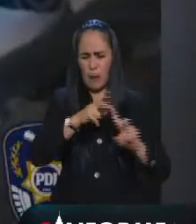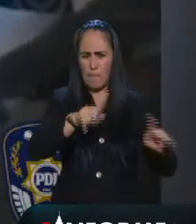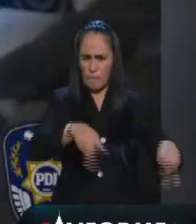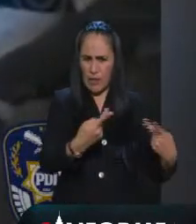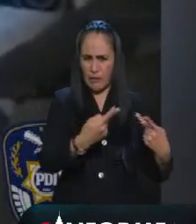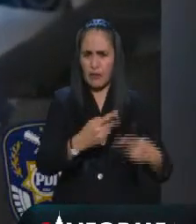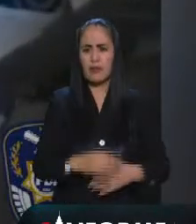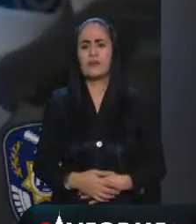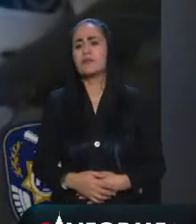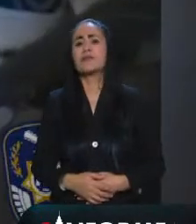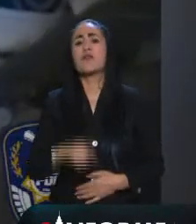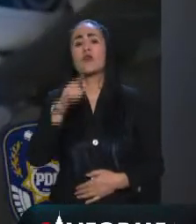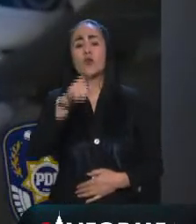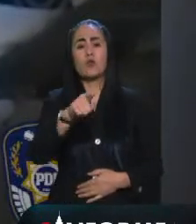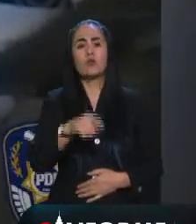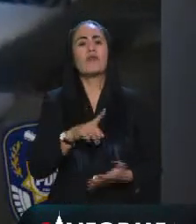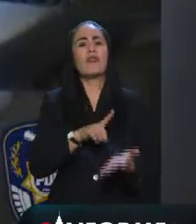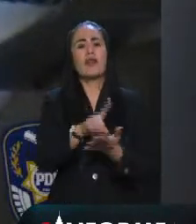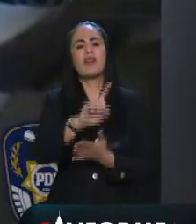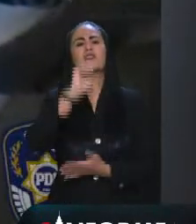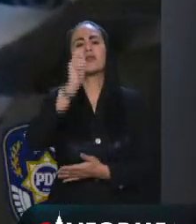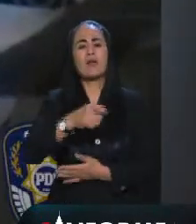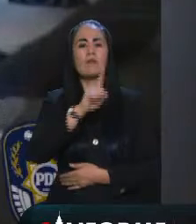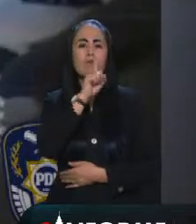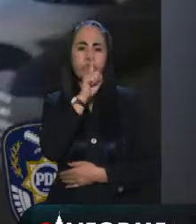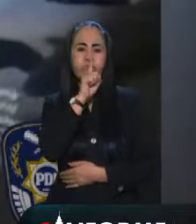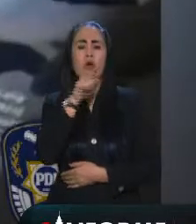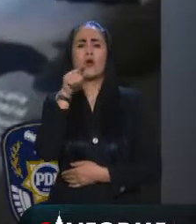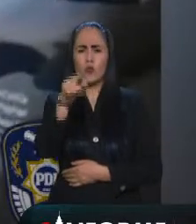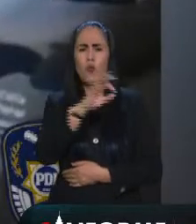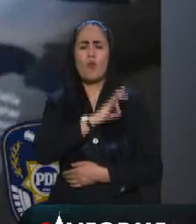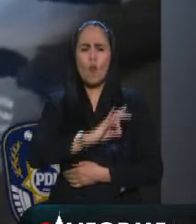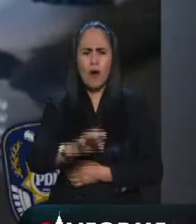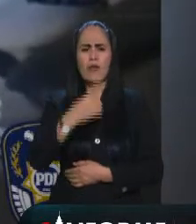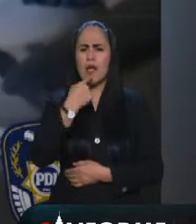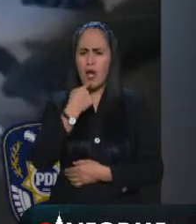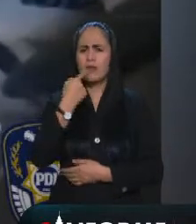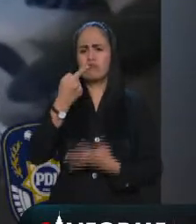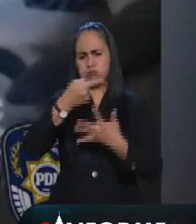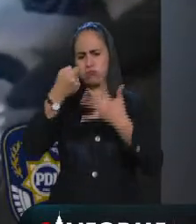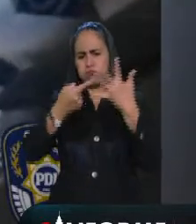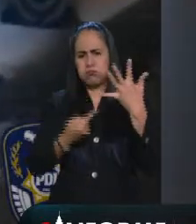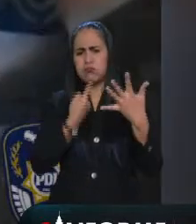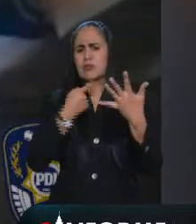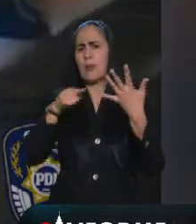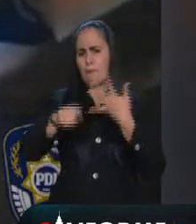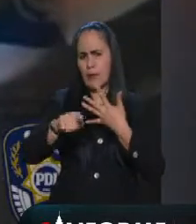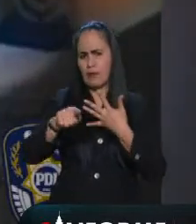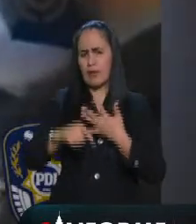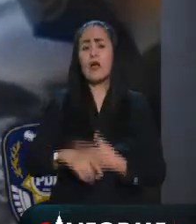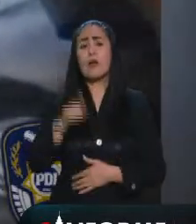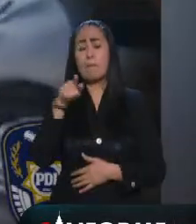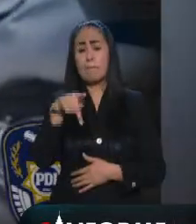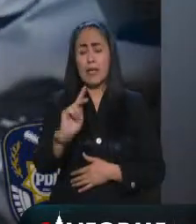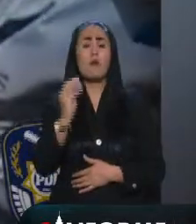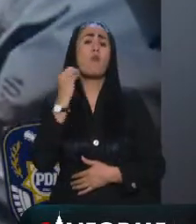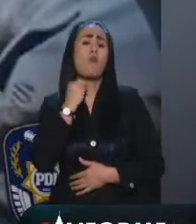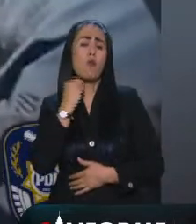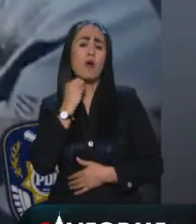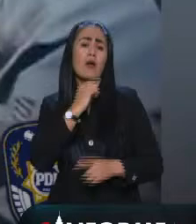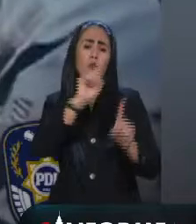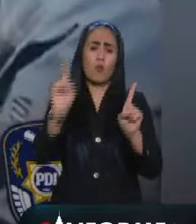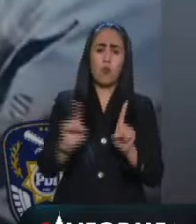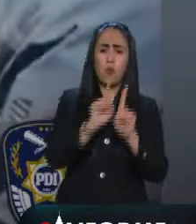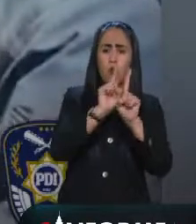tiene derecho a guardar silencio tiene derecho a declarar y en caso de hacerlo lo hará asistido de su defensor ante la autoridad